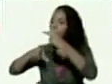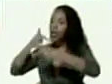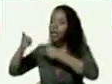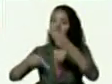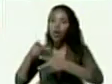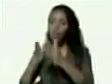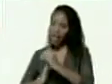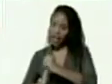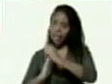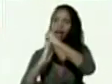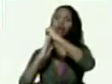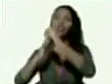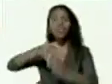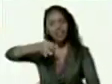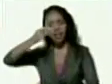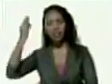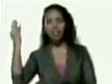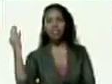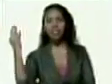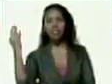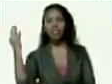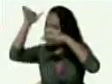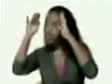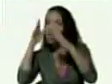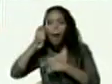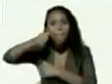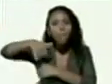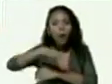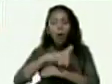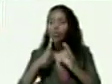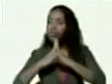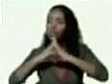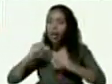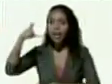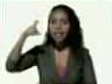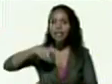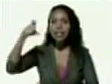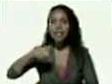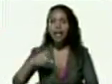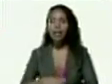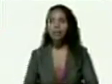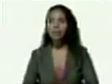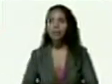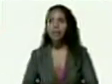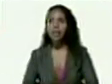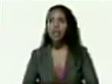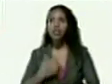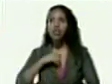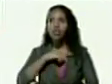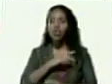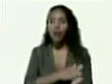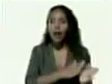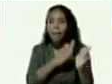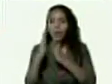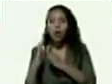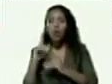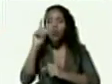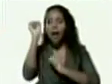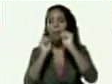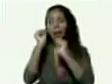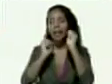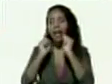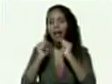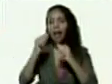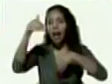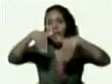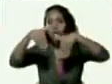de liderazgo real que atiende en todas sus necesidades hemos trascendido de ser una maquinaria electoral